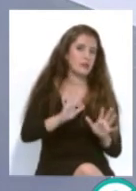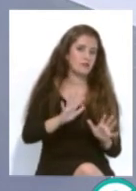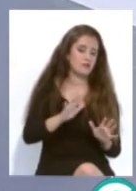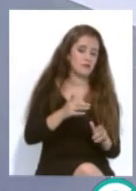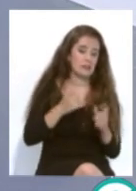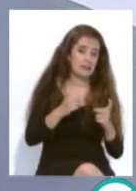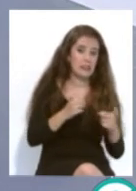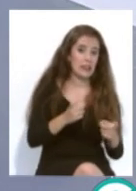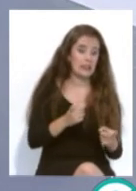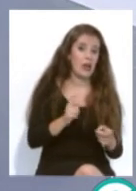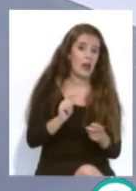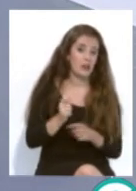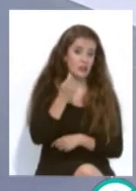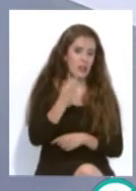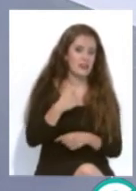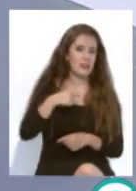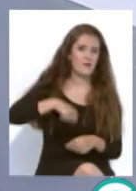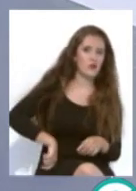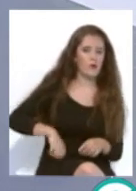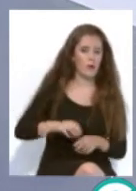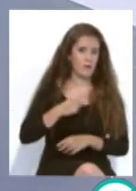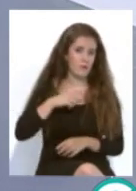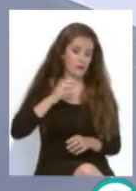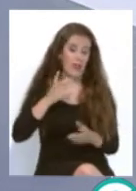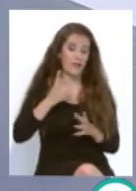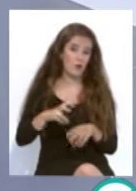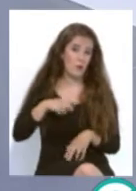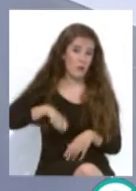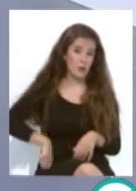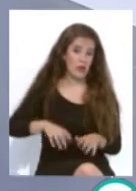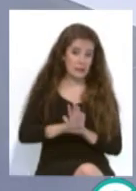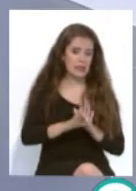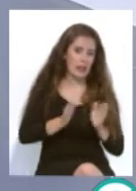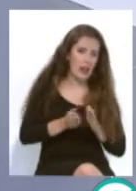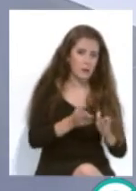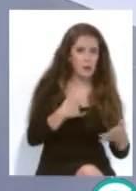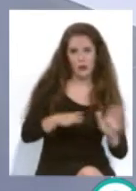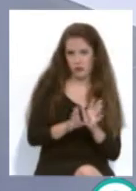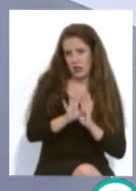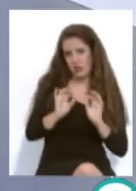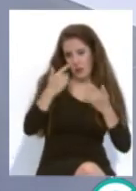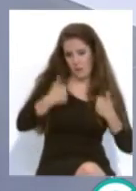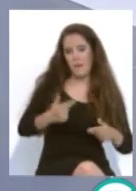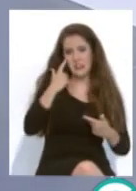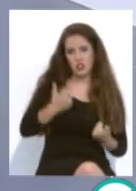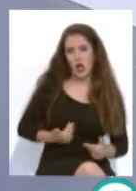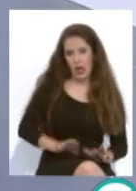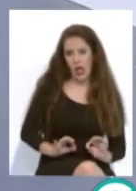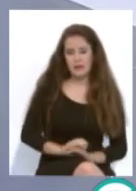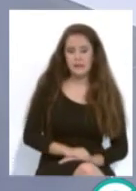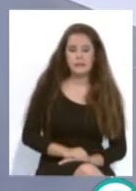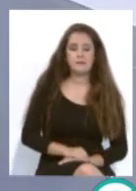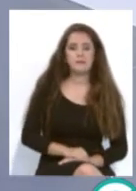llegar al fútbol profesional, muchos quedan en el camino, pero siguen siendo personas, que es lo que se trata, ¿no? Y justamente